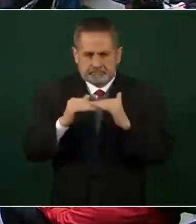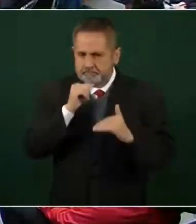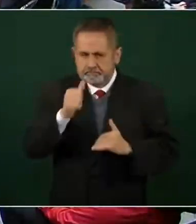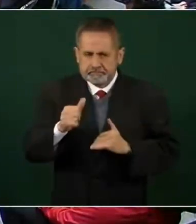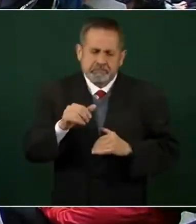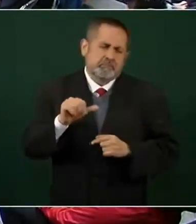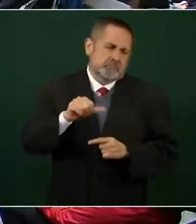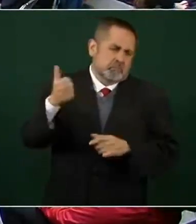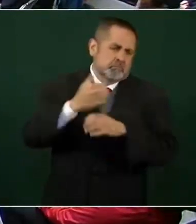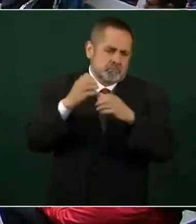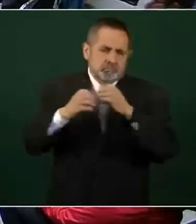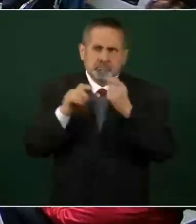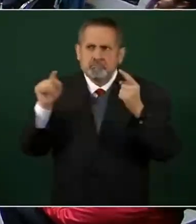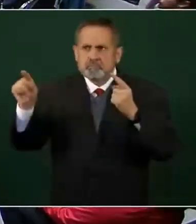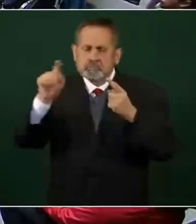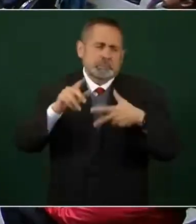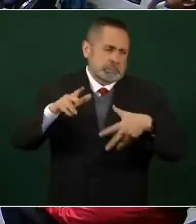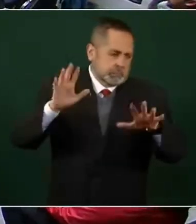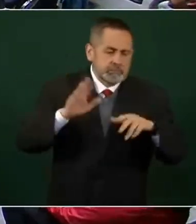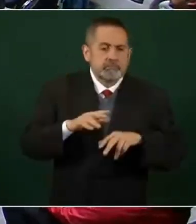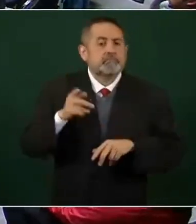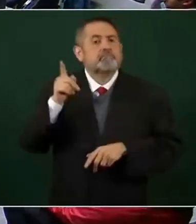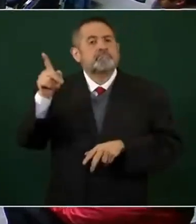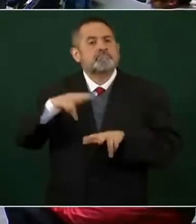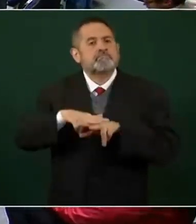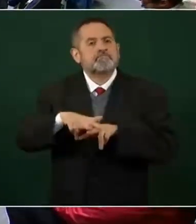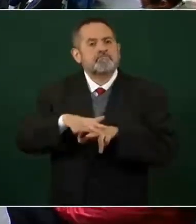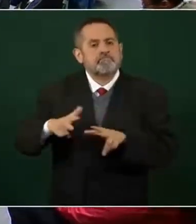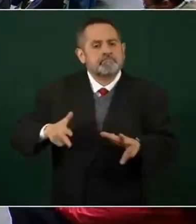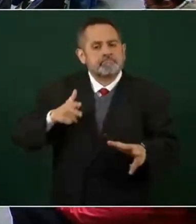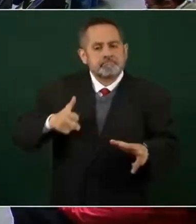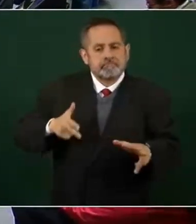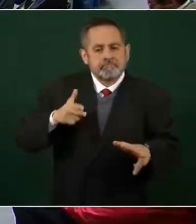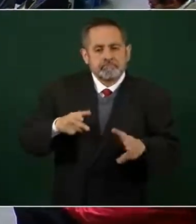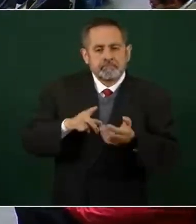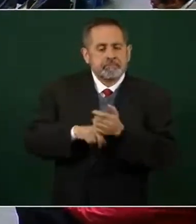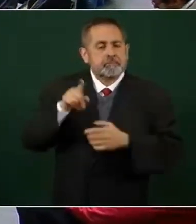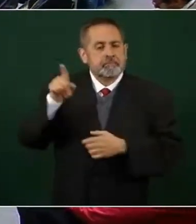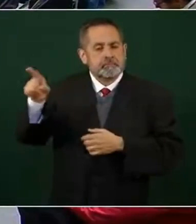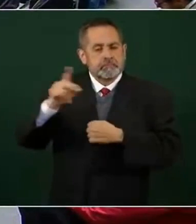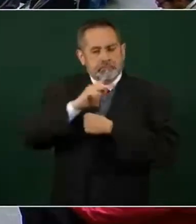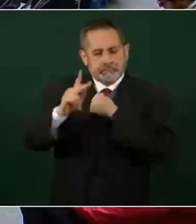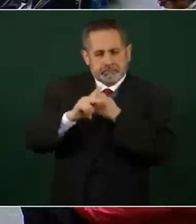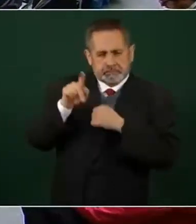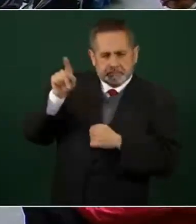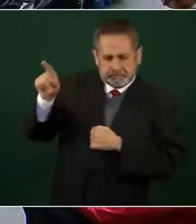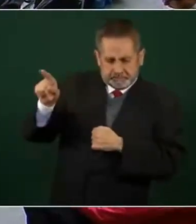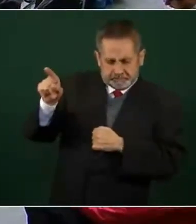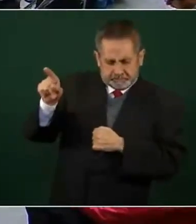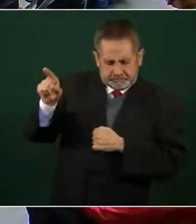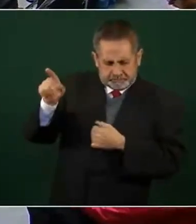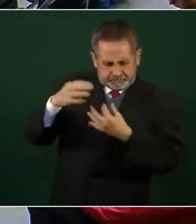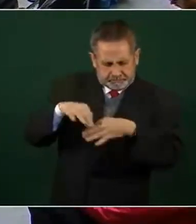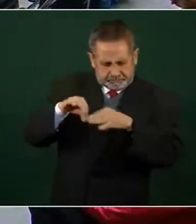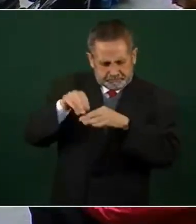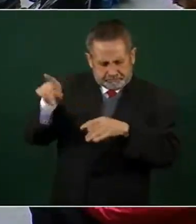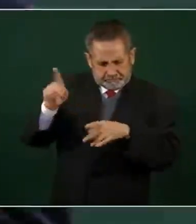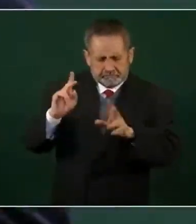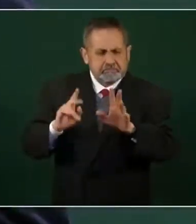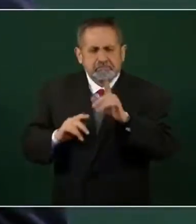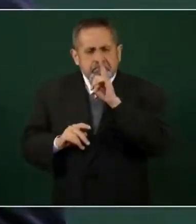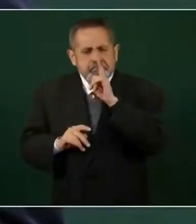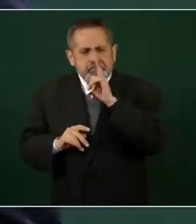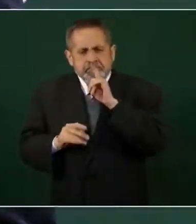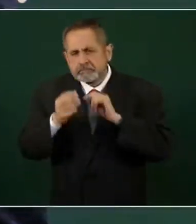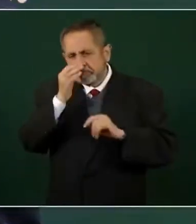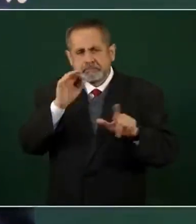Hay un tren que están construyendo en un país importante, pero son